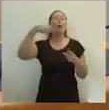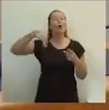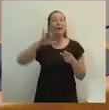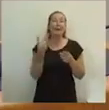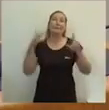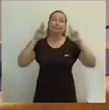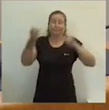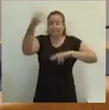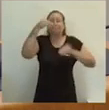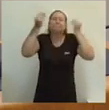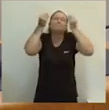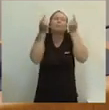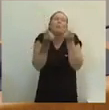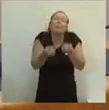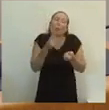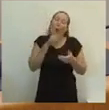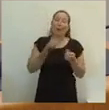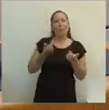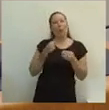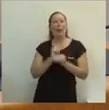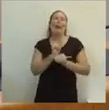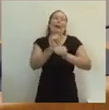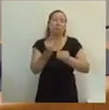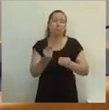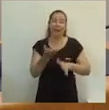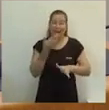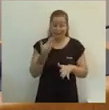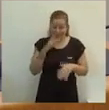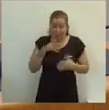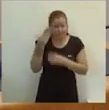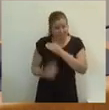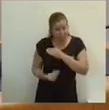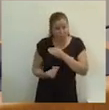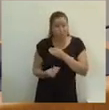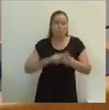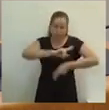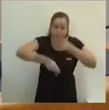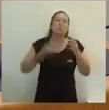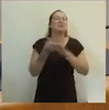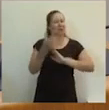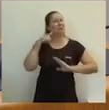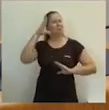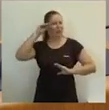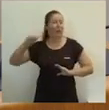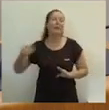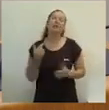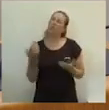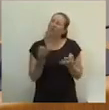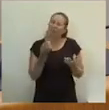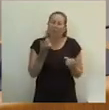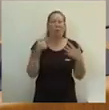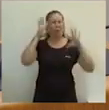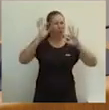reflexionar con esta misiva. Rectificar es de sabios y creo que como mínimo y por respeto a la